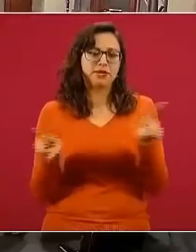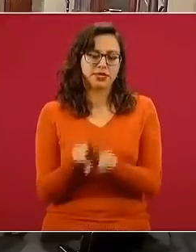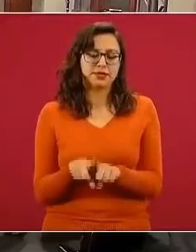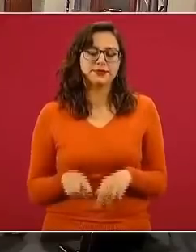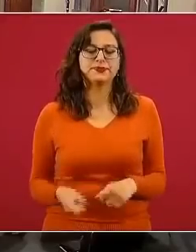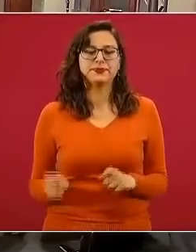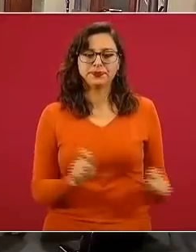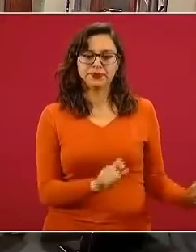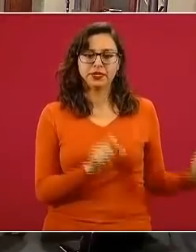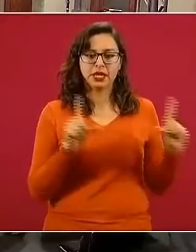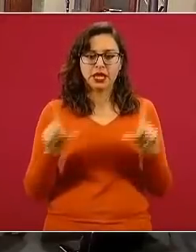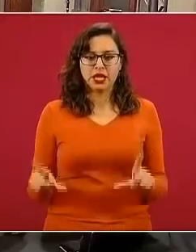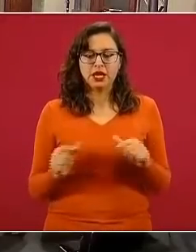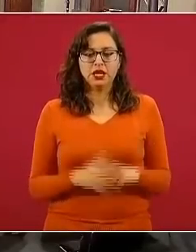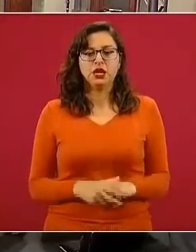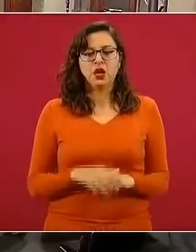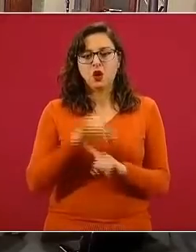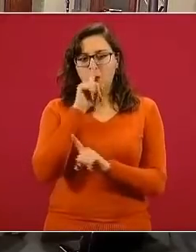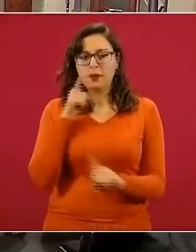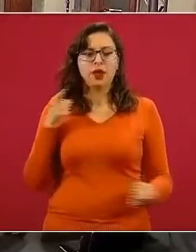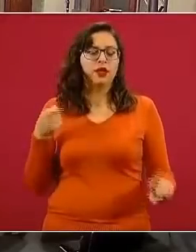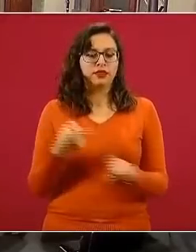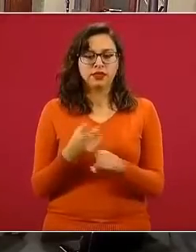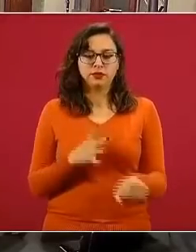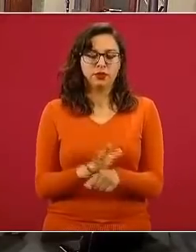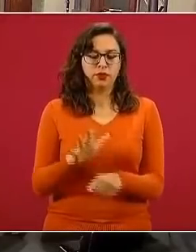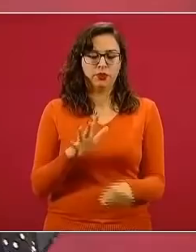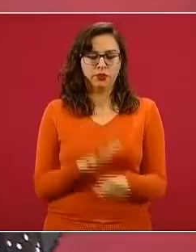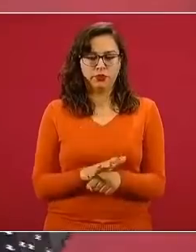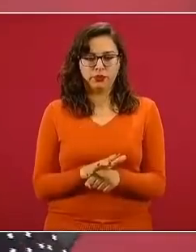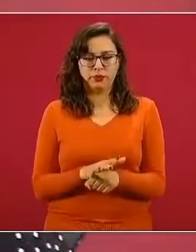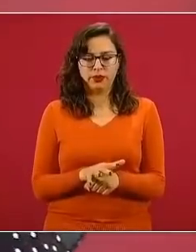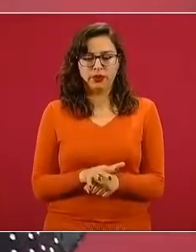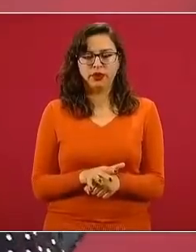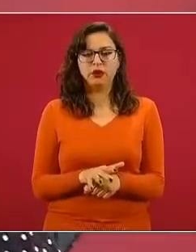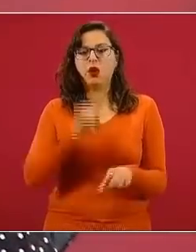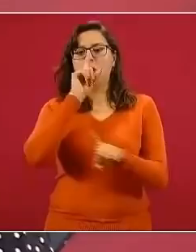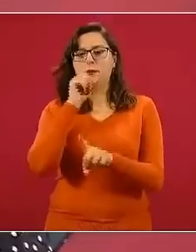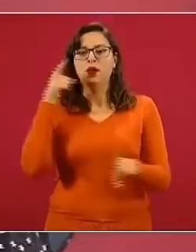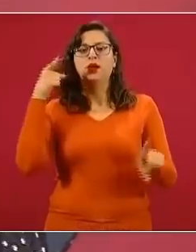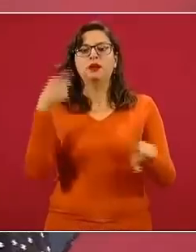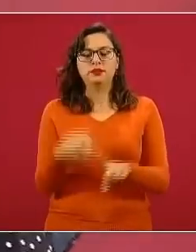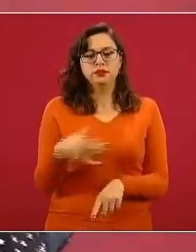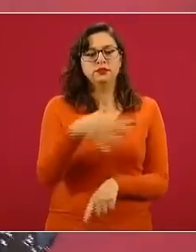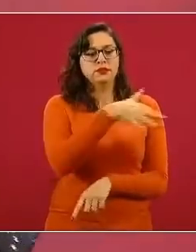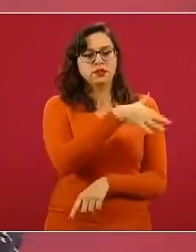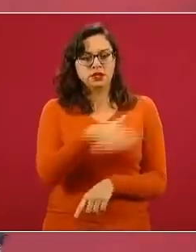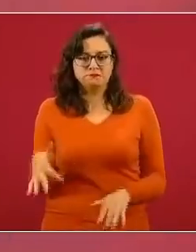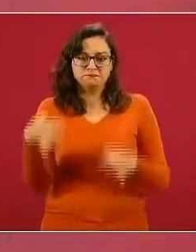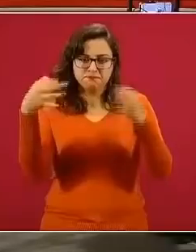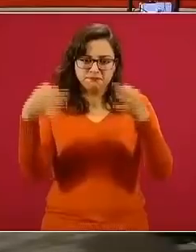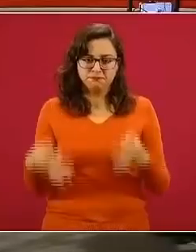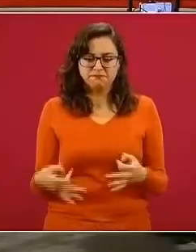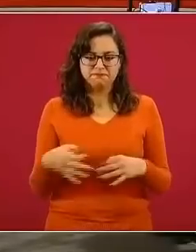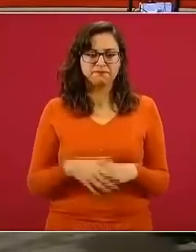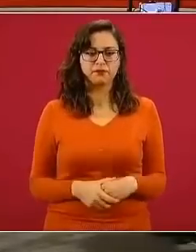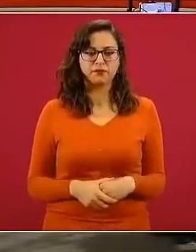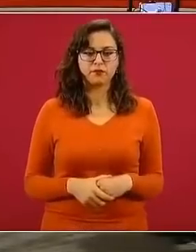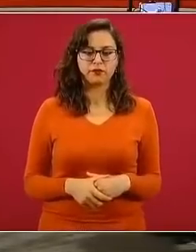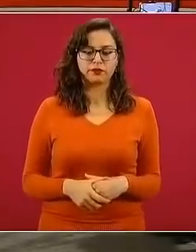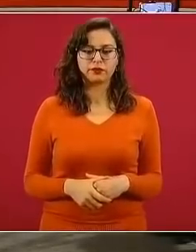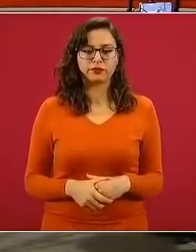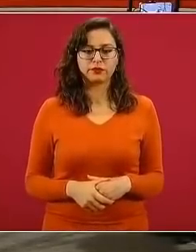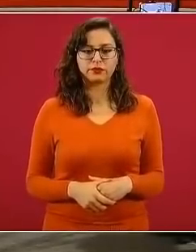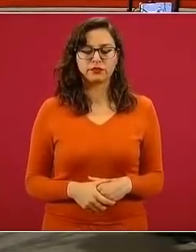Bueno, ¿cuáles son los objetivos, no? Los objetivos generales y los objetivos específicos. Bueno, vamos